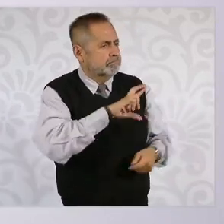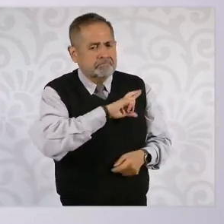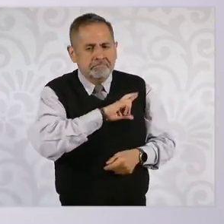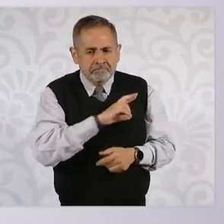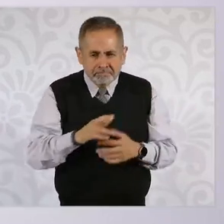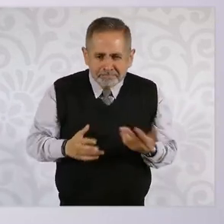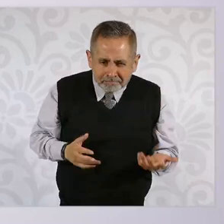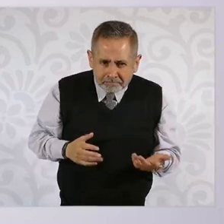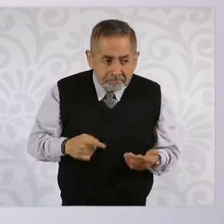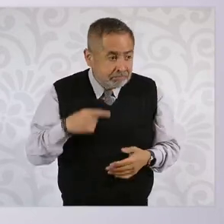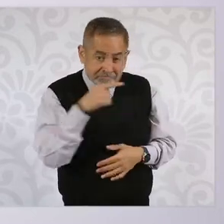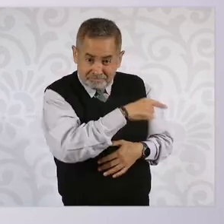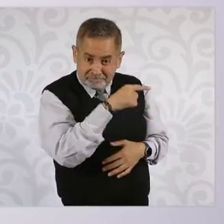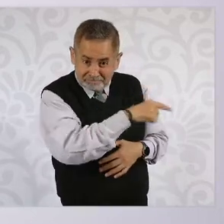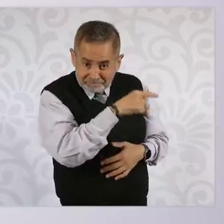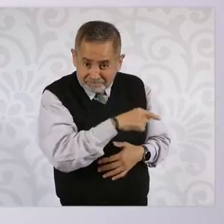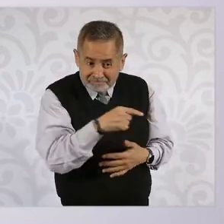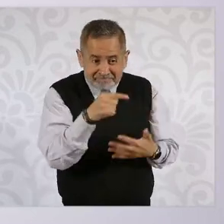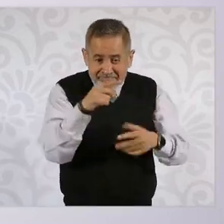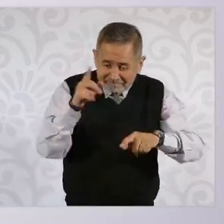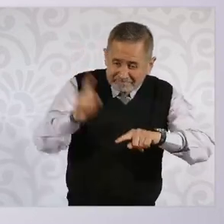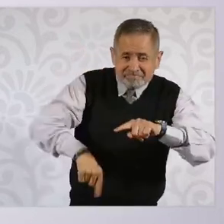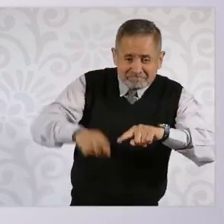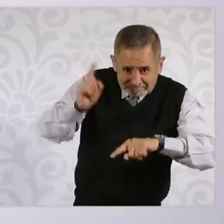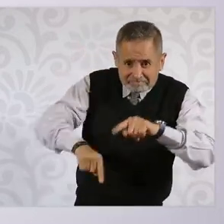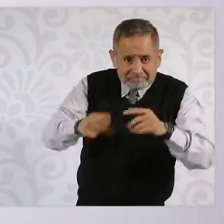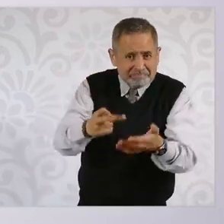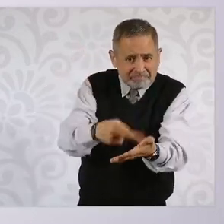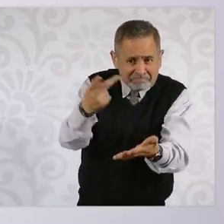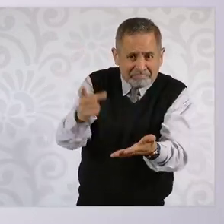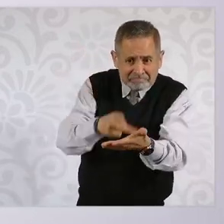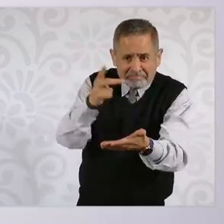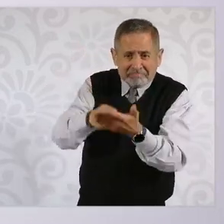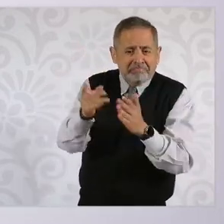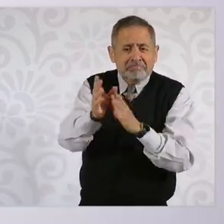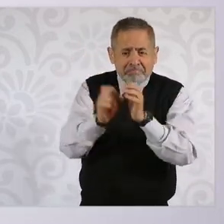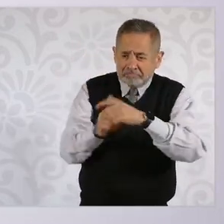Se reformó varias veces la Constitución,